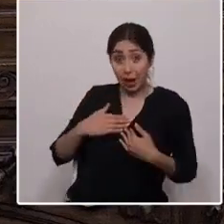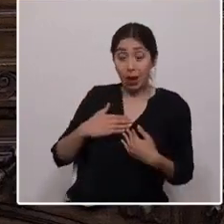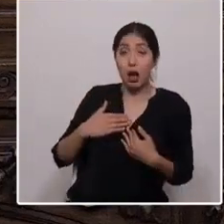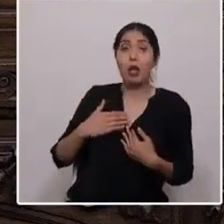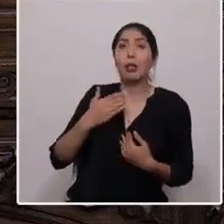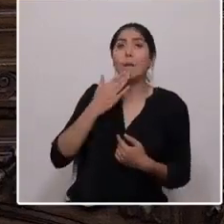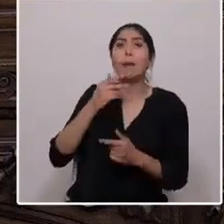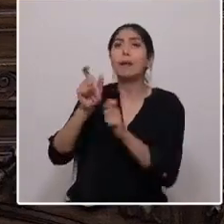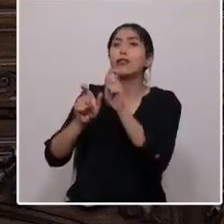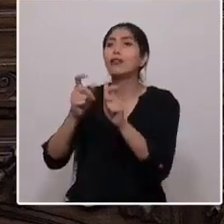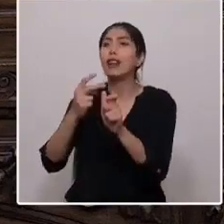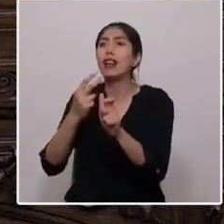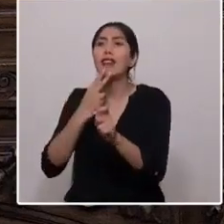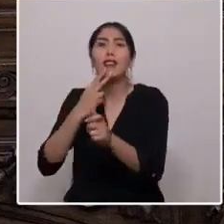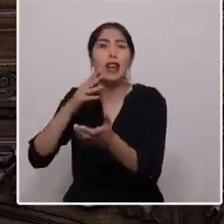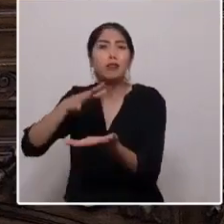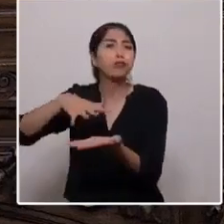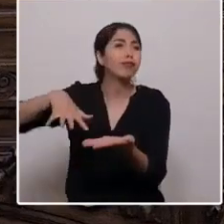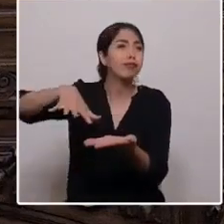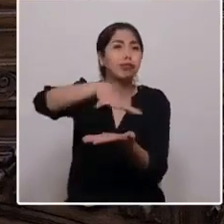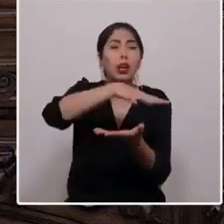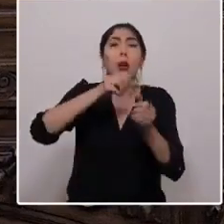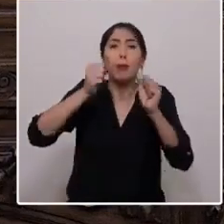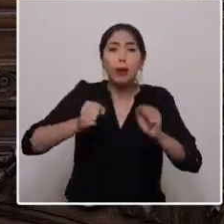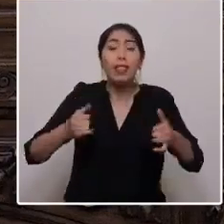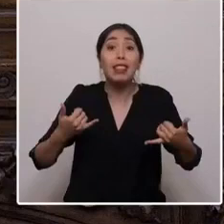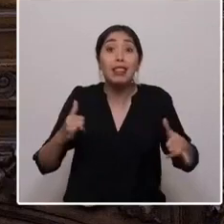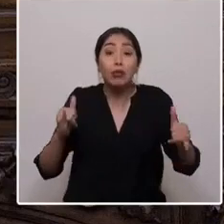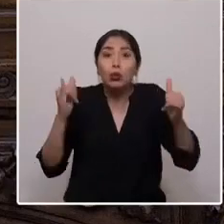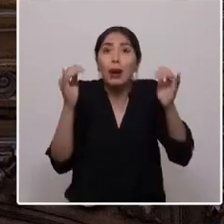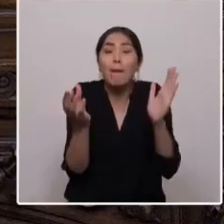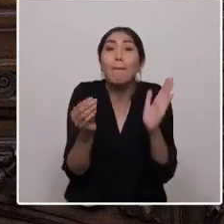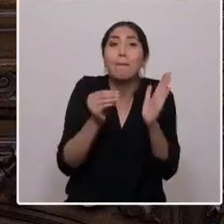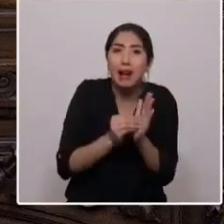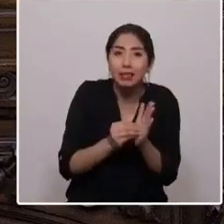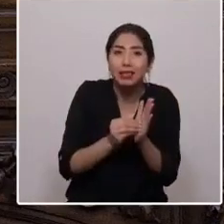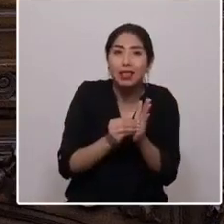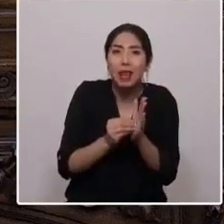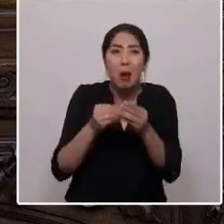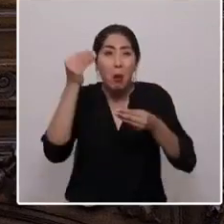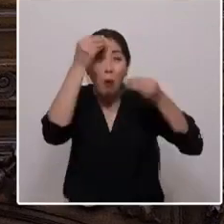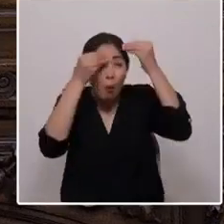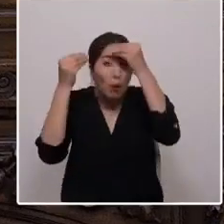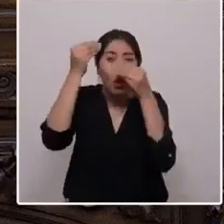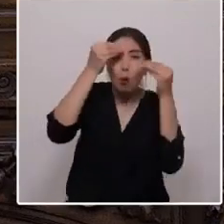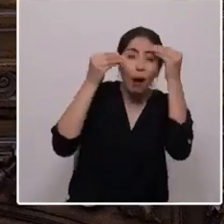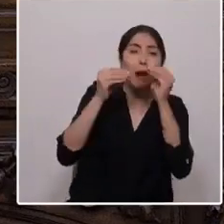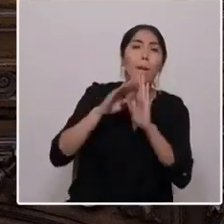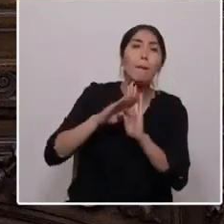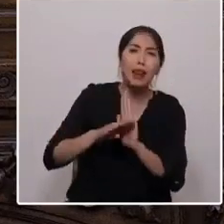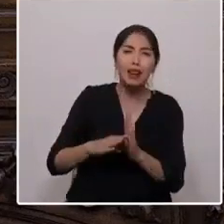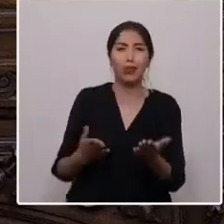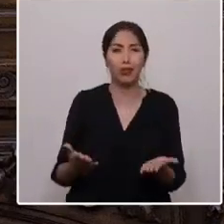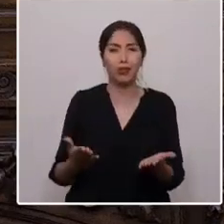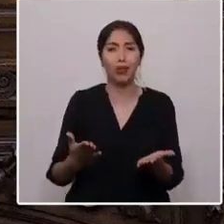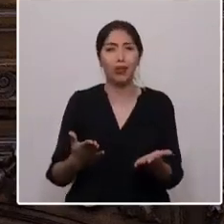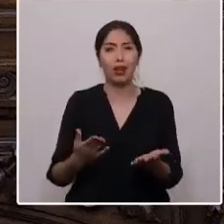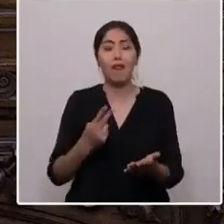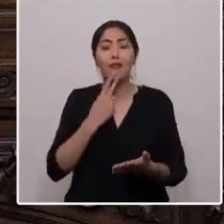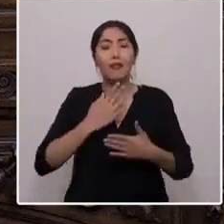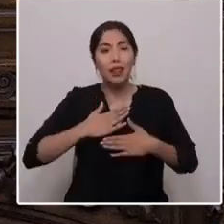puedan disfrutar más, preocuparse menos, que era una vida mejor para nuestras comunidades.